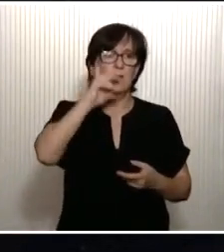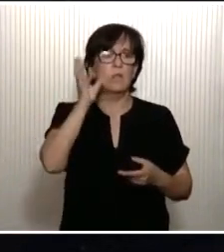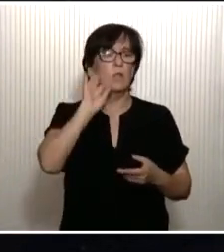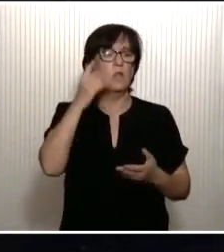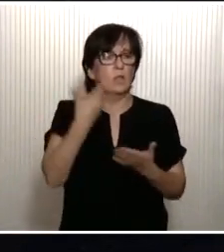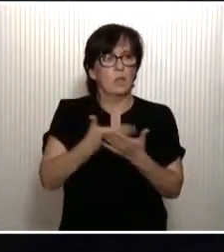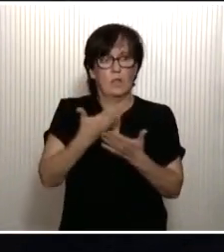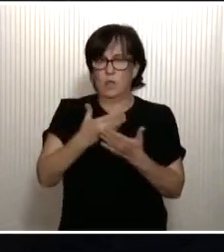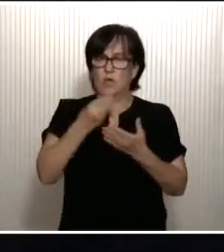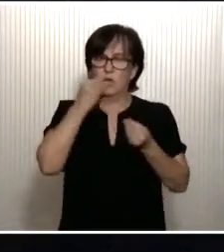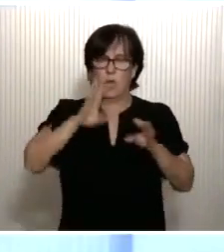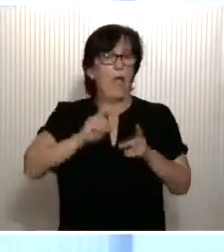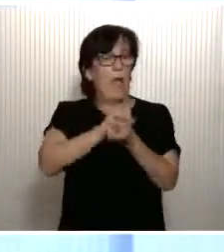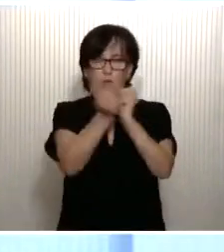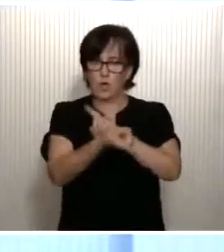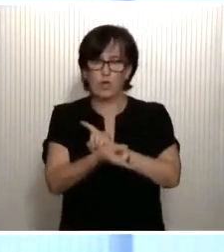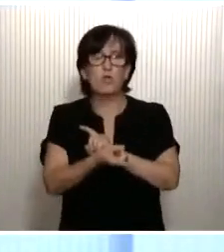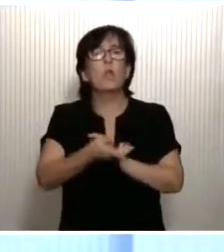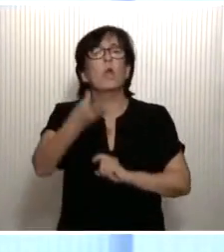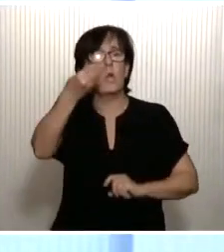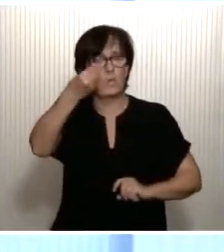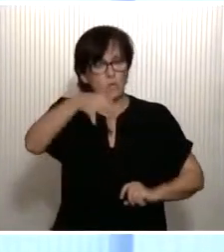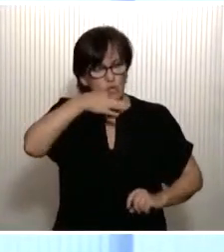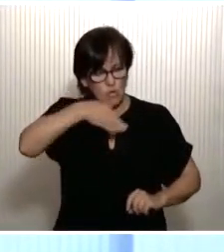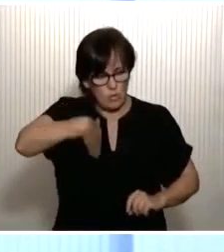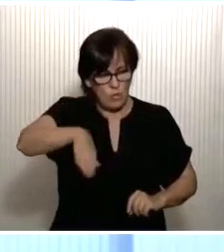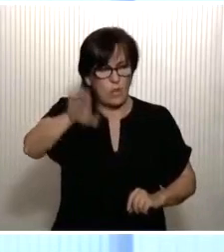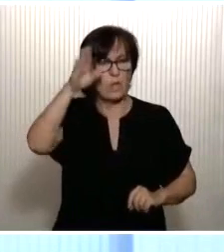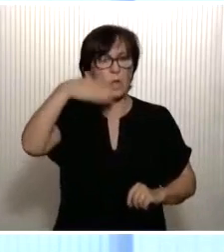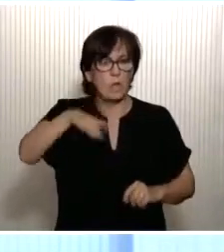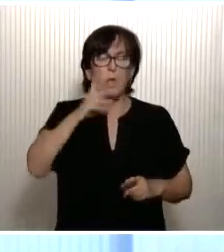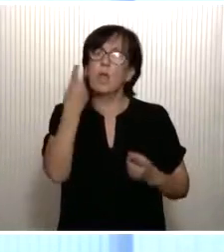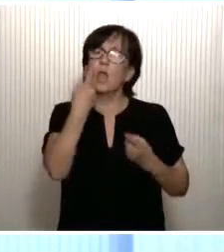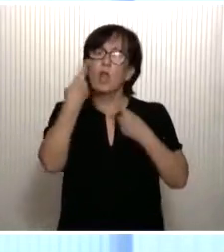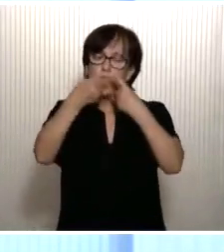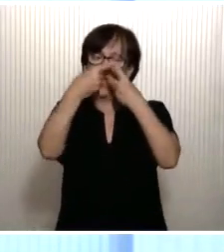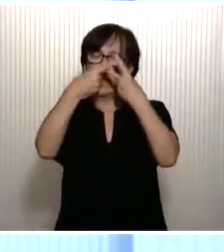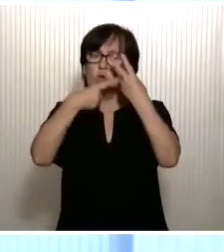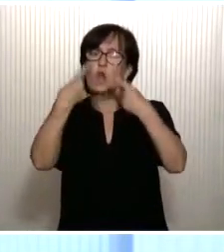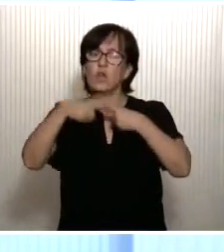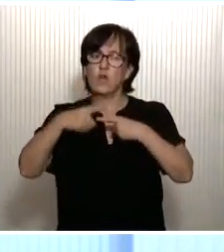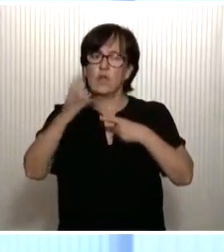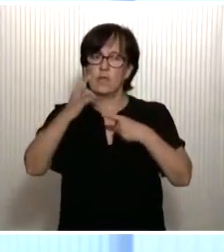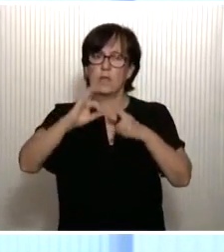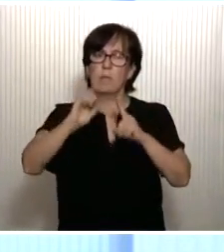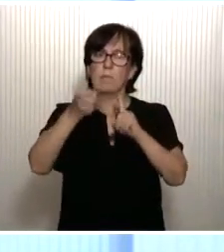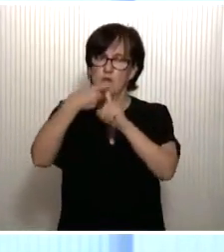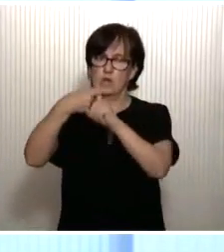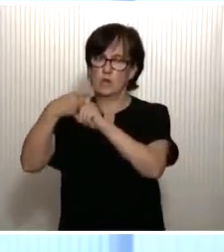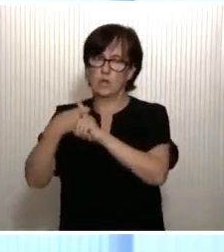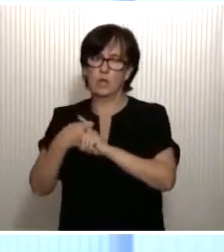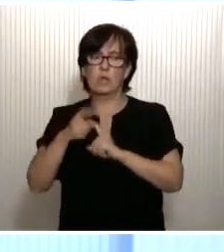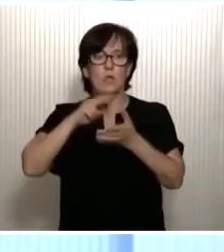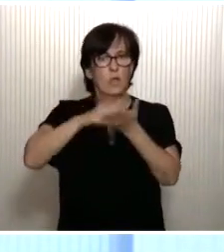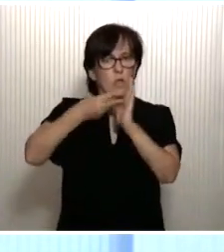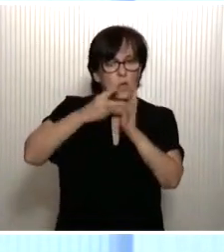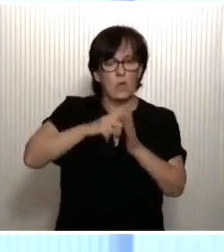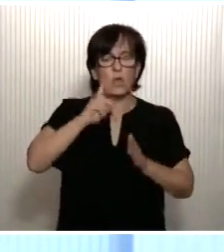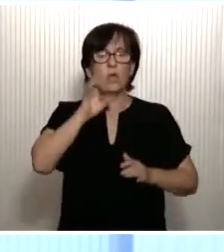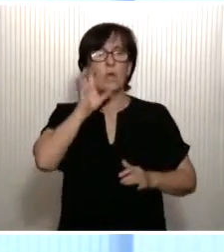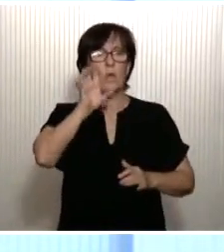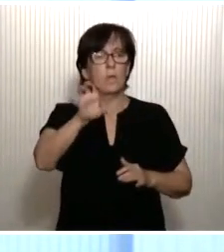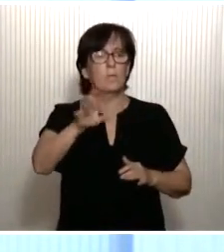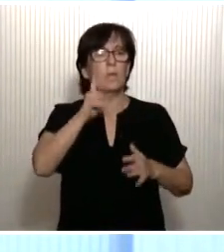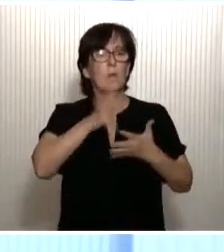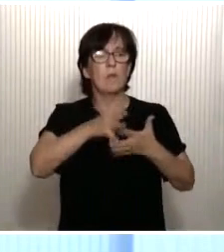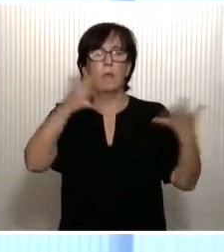ante el fin de la historia. Al contrario, queda mucho por hacer. Hay muchas injusticias que tenemos que resolver. Somos un país, en todo caso, que ha